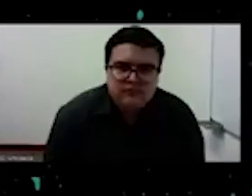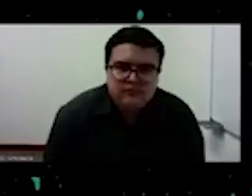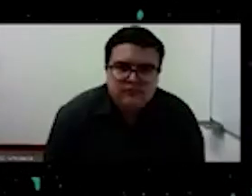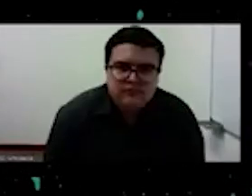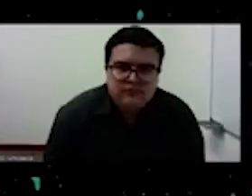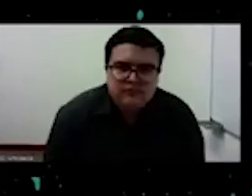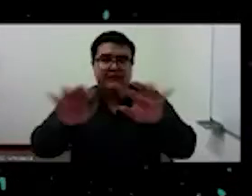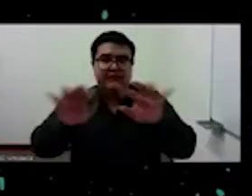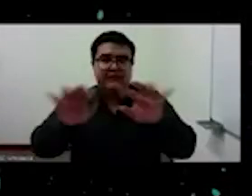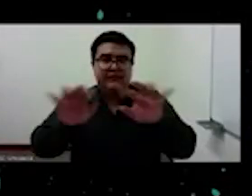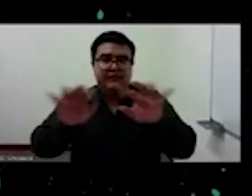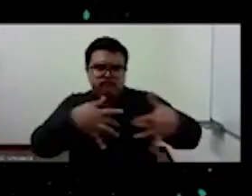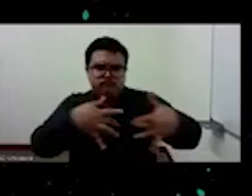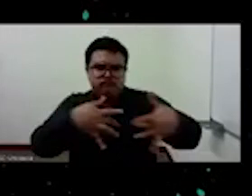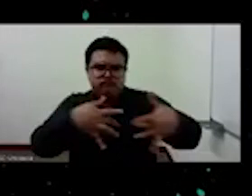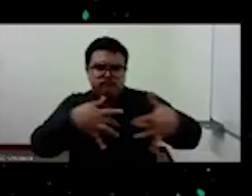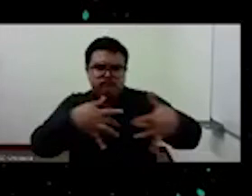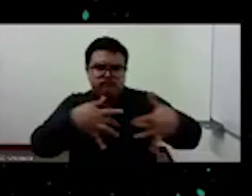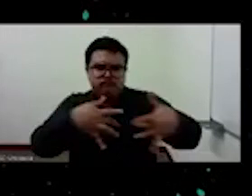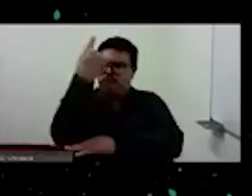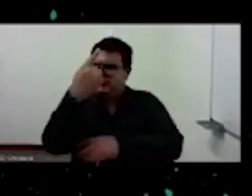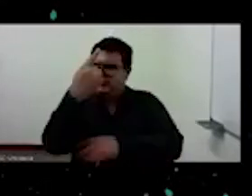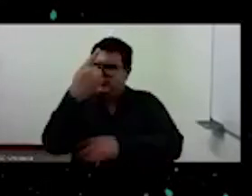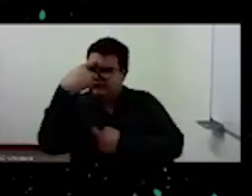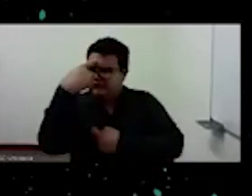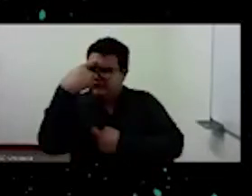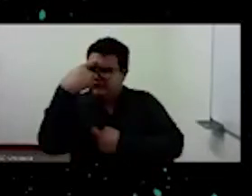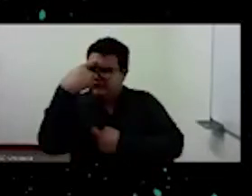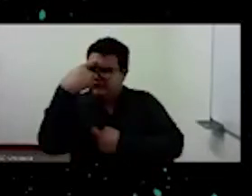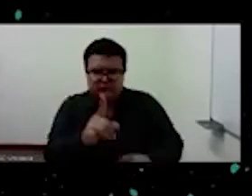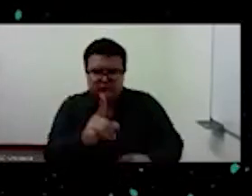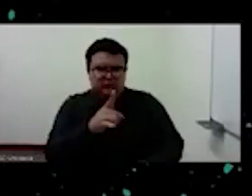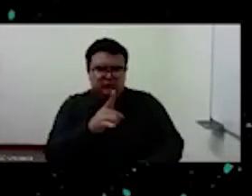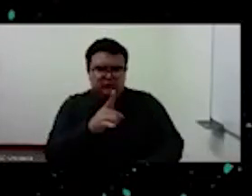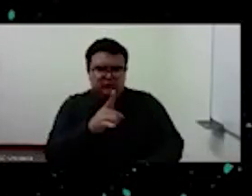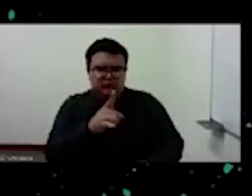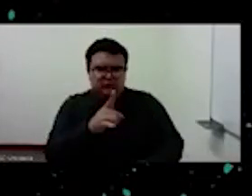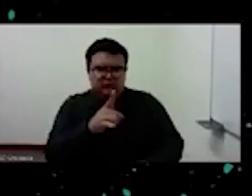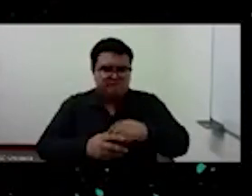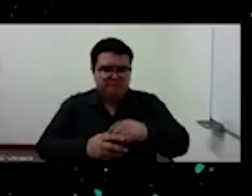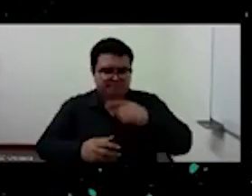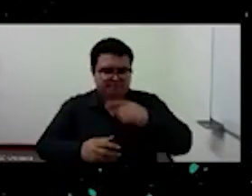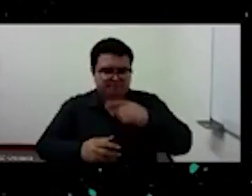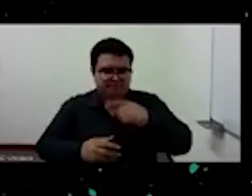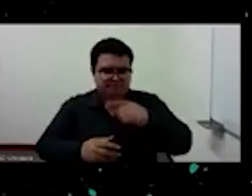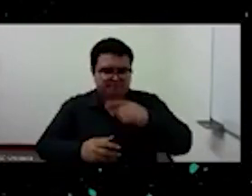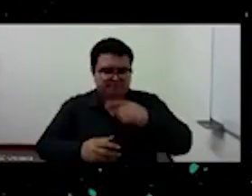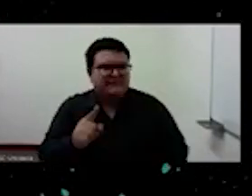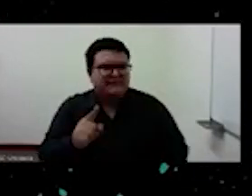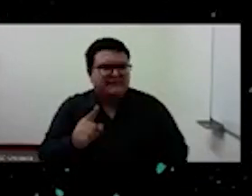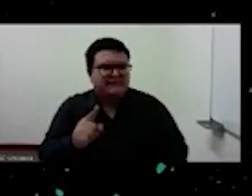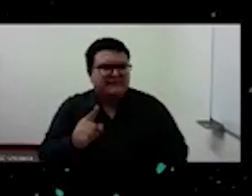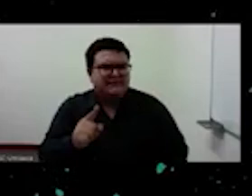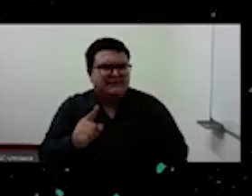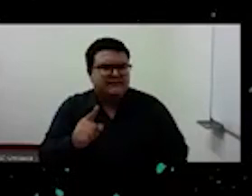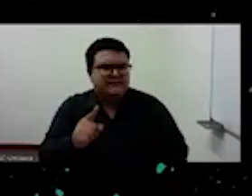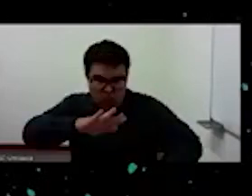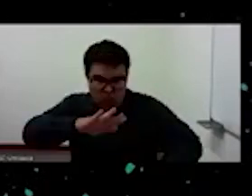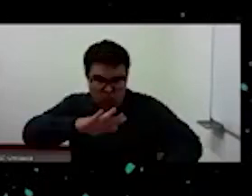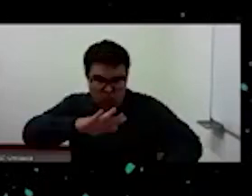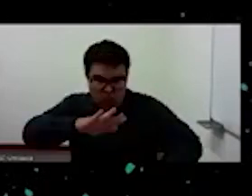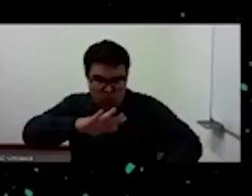no logra dominar las fuerzas que